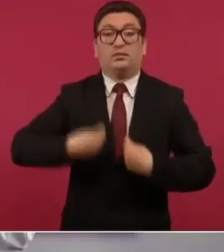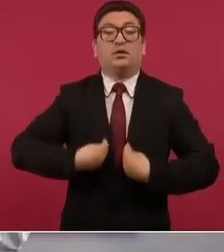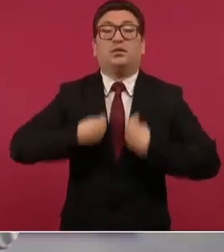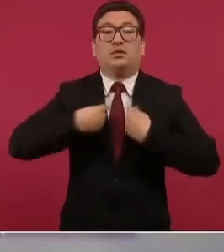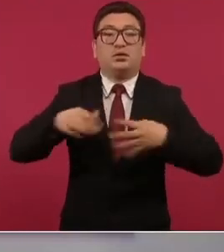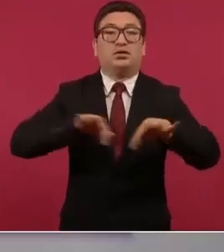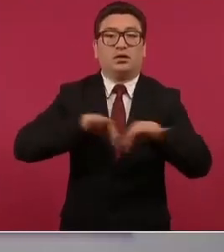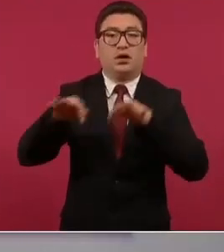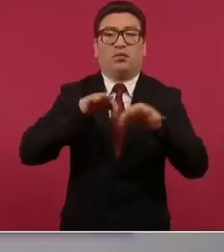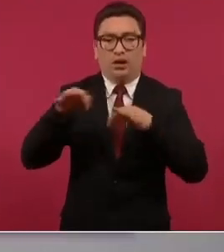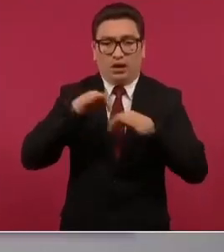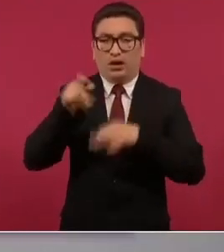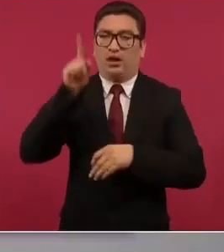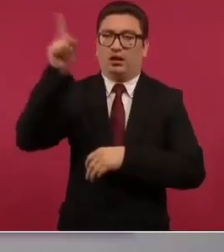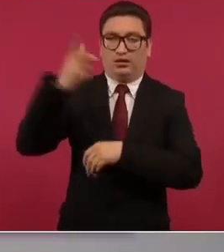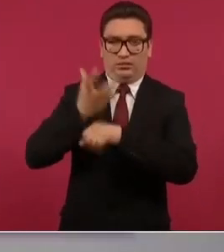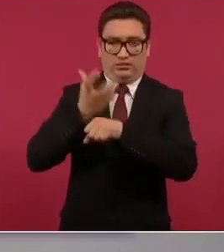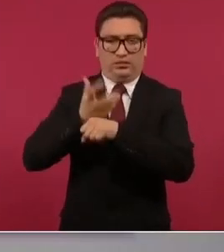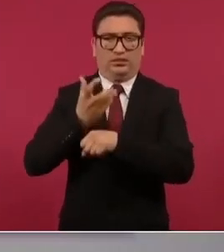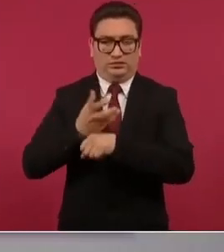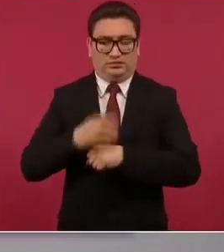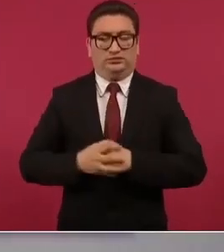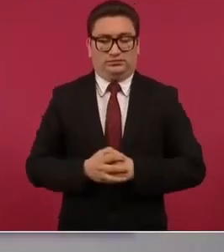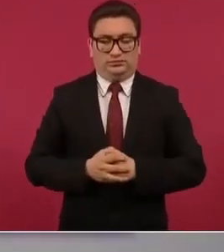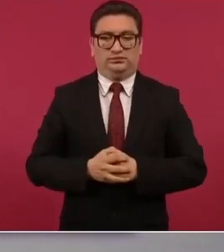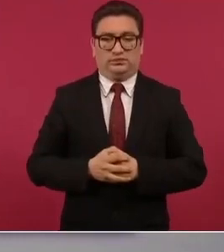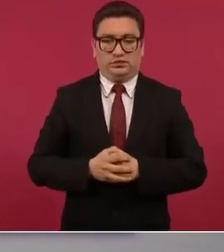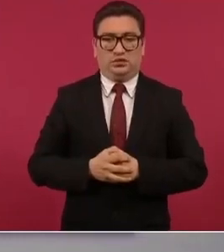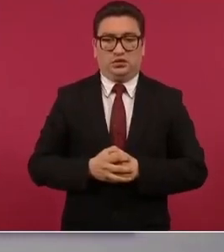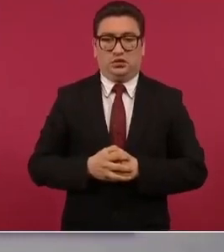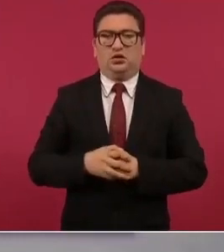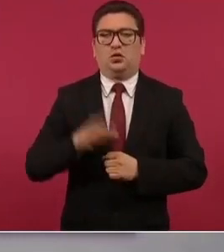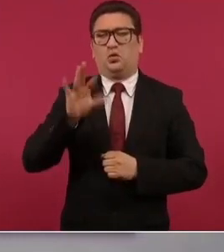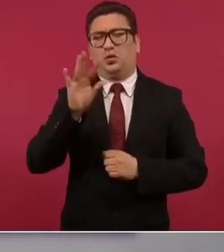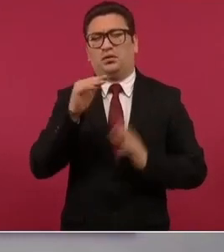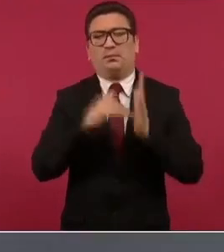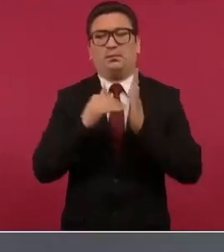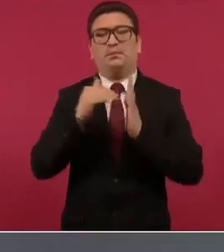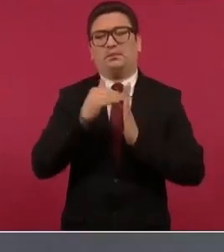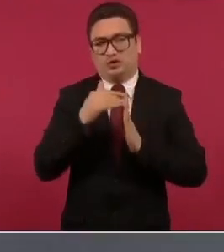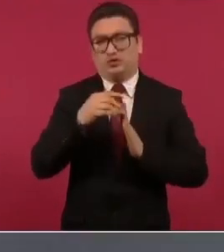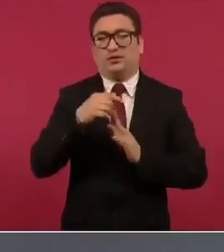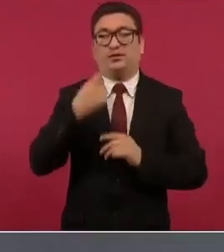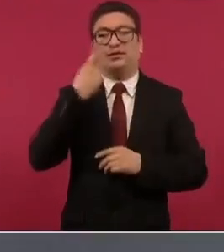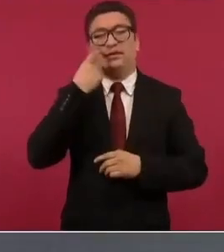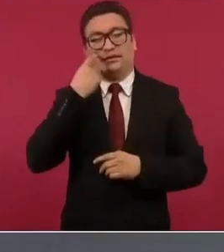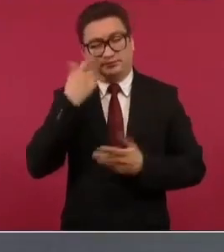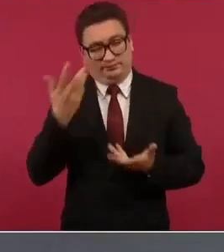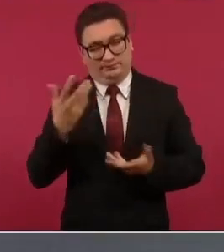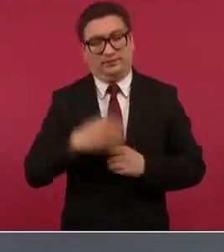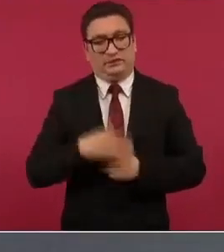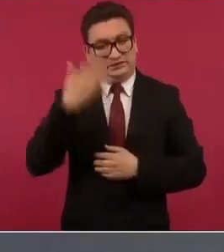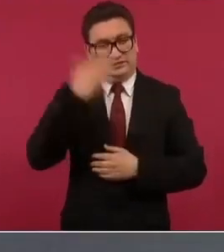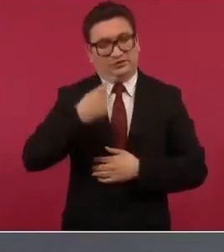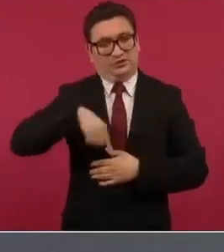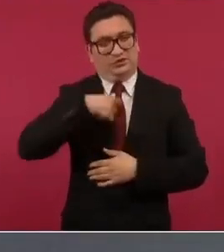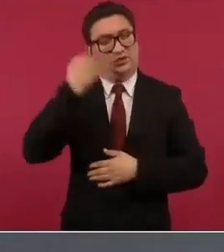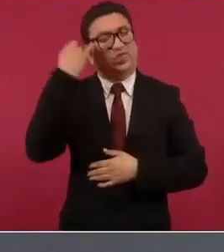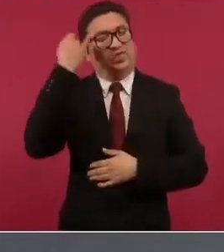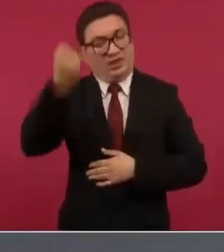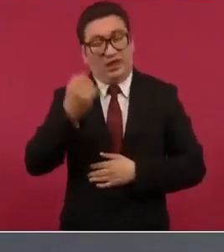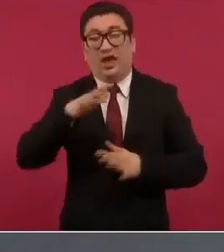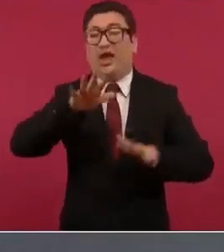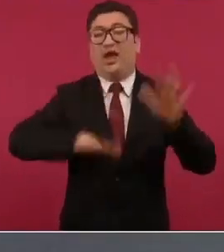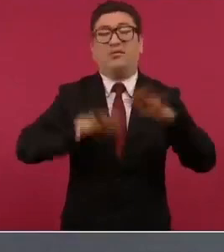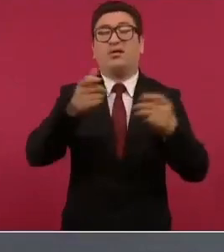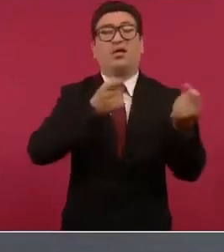honradamente en Estados Unidos 40 millones nada más para que tengamos una idea porque a veces